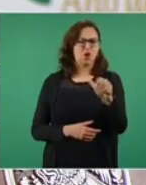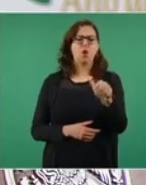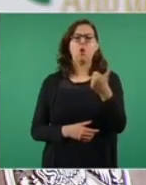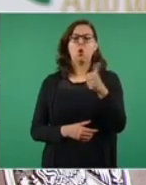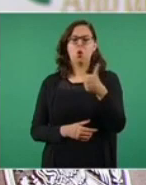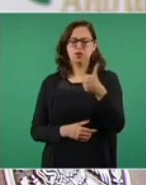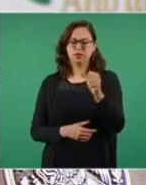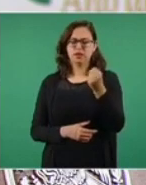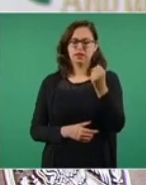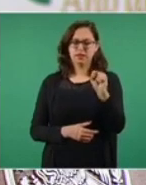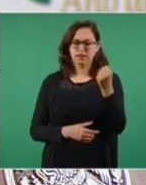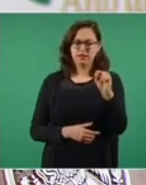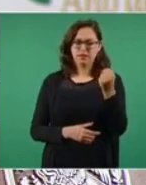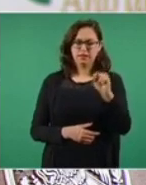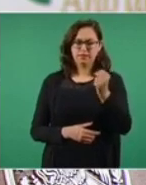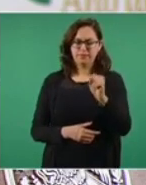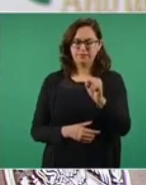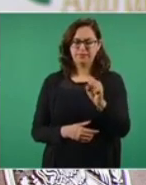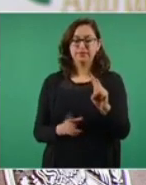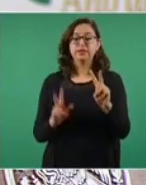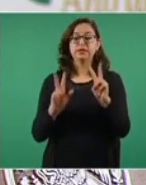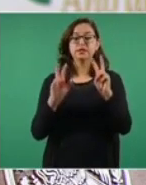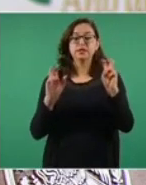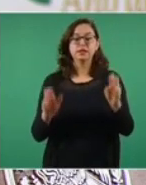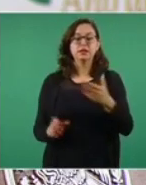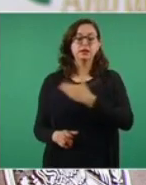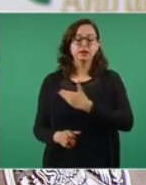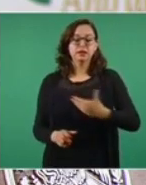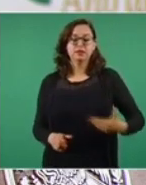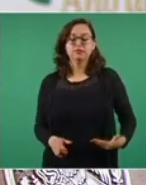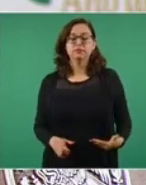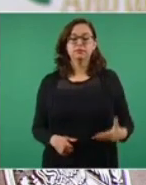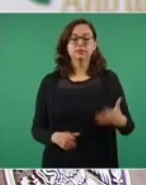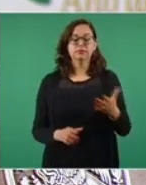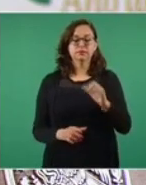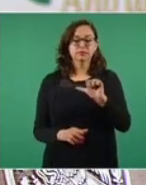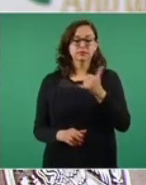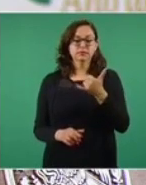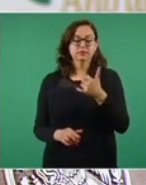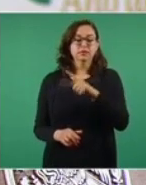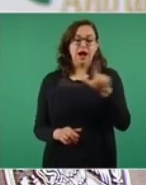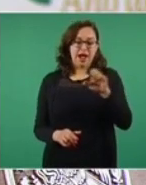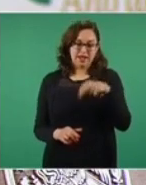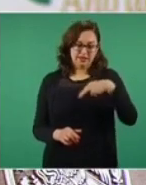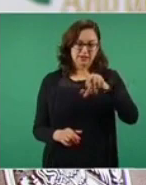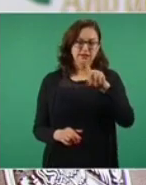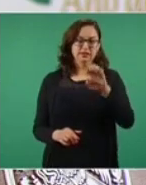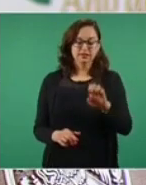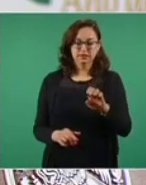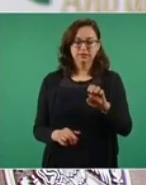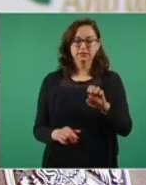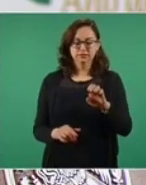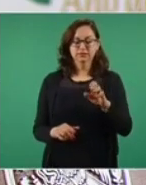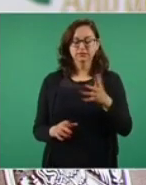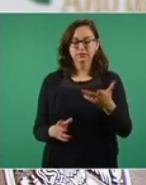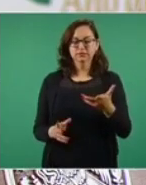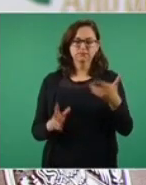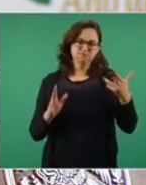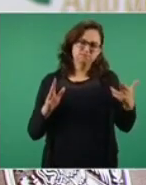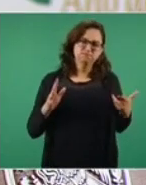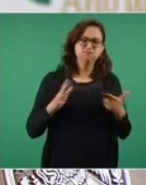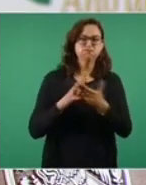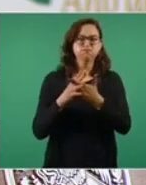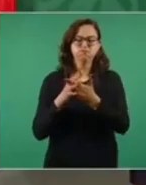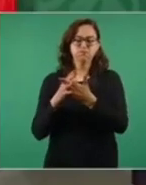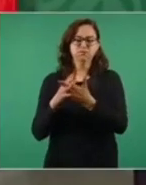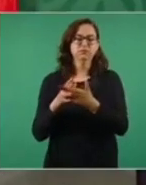el presidente Allende siempre participó por la vía pacífica electoral